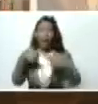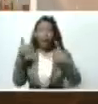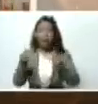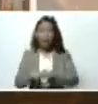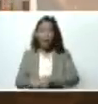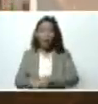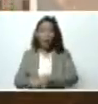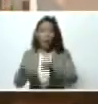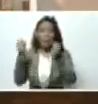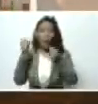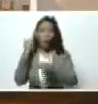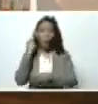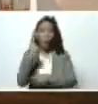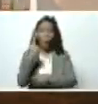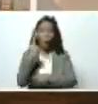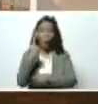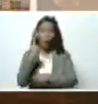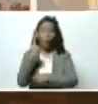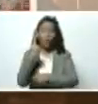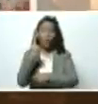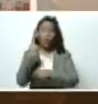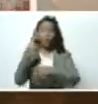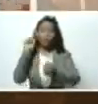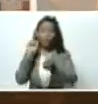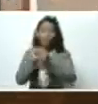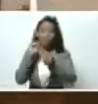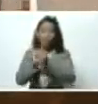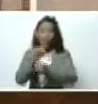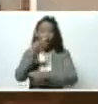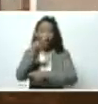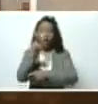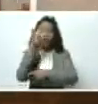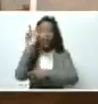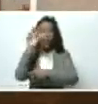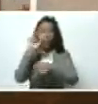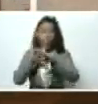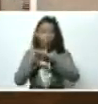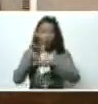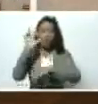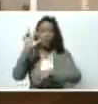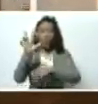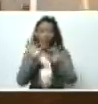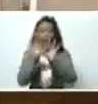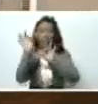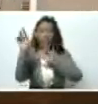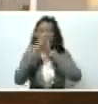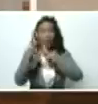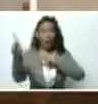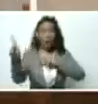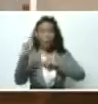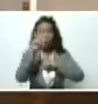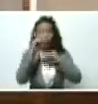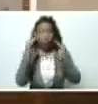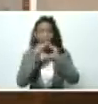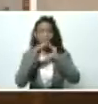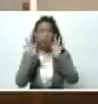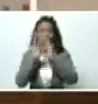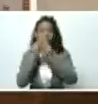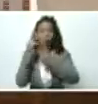rompió un muro de contención a tres kilómetros aquí de donde nos encontramos, en la vivienda de una familia aquí,